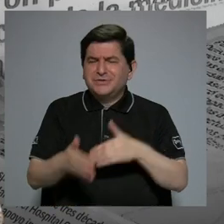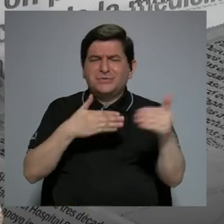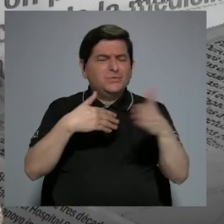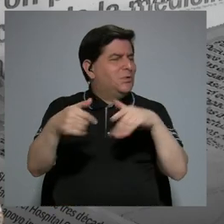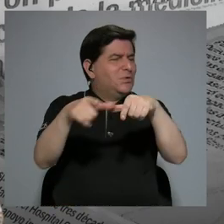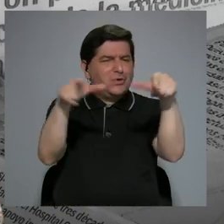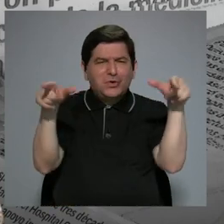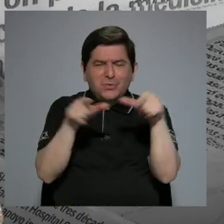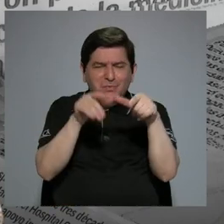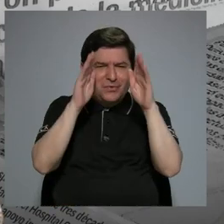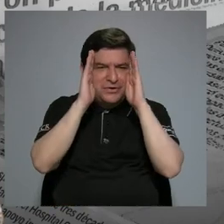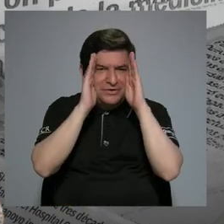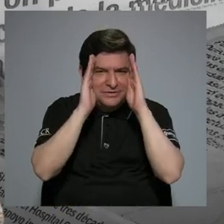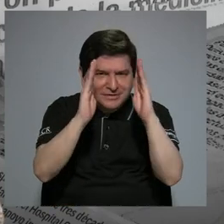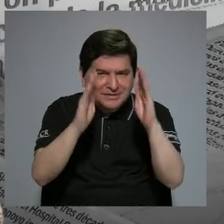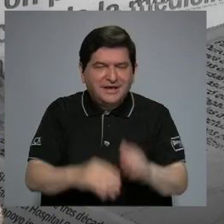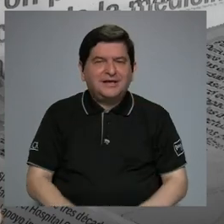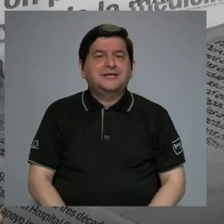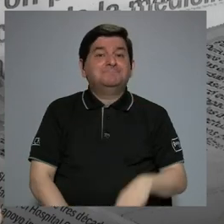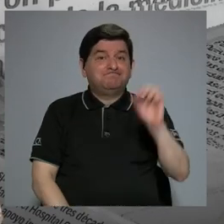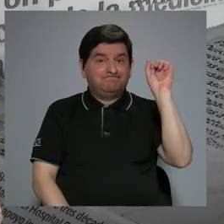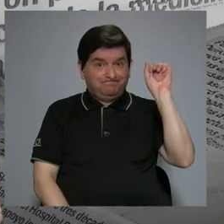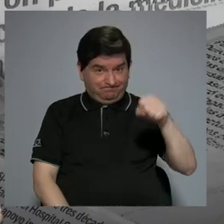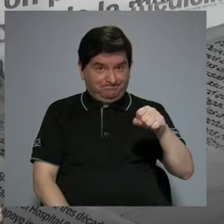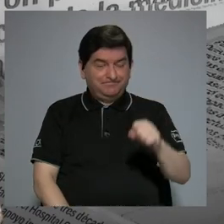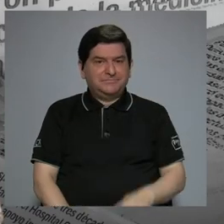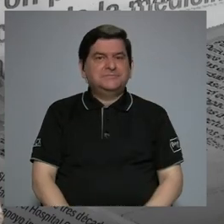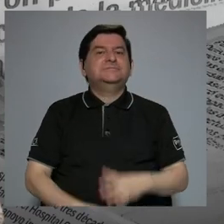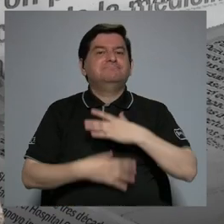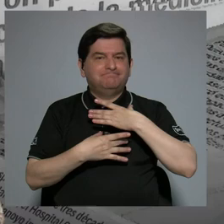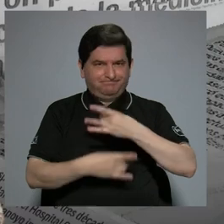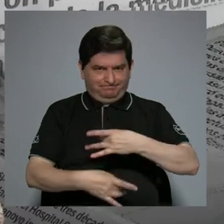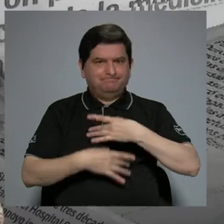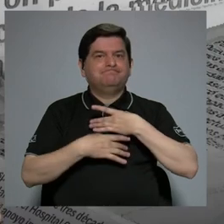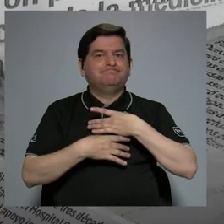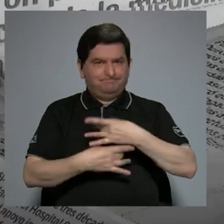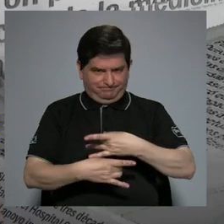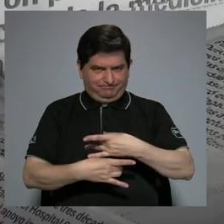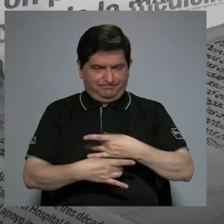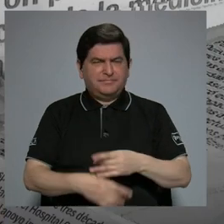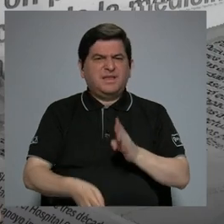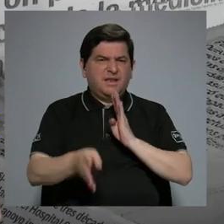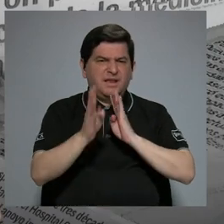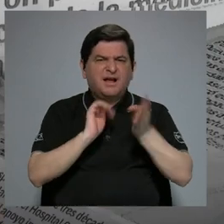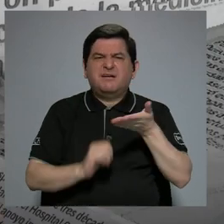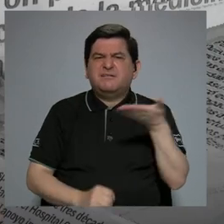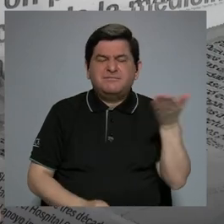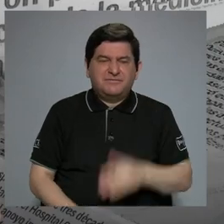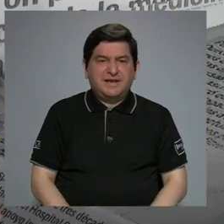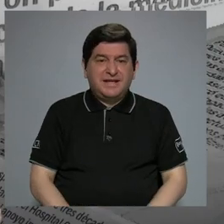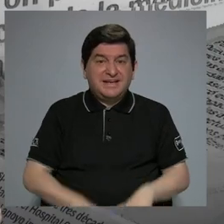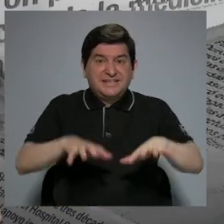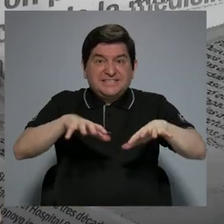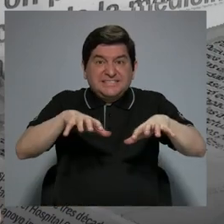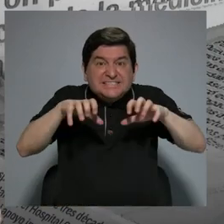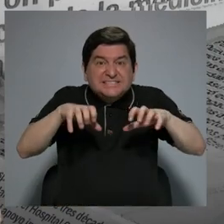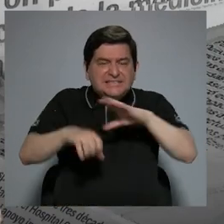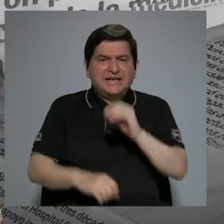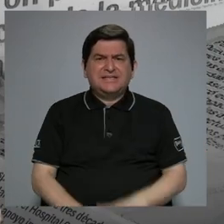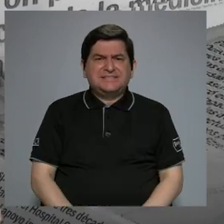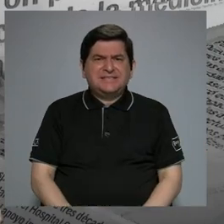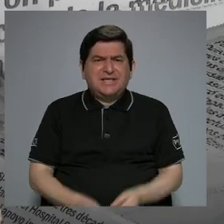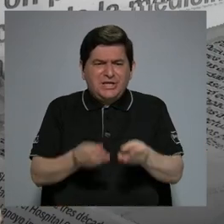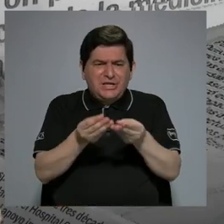lugar que nos esté viendo, va a mostrar su interés. Porque vamos a hablar sobre el estrés y la